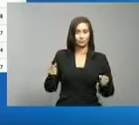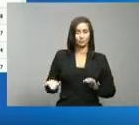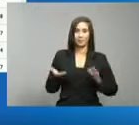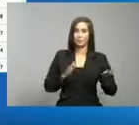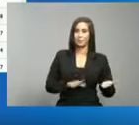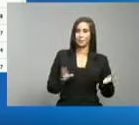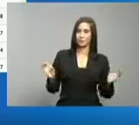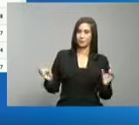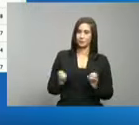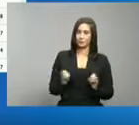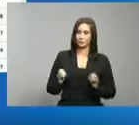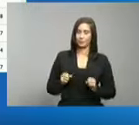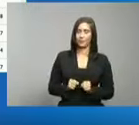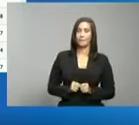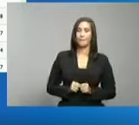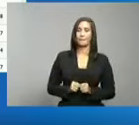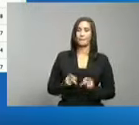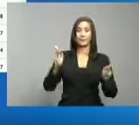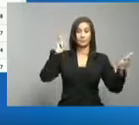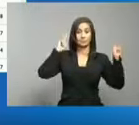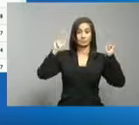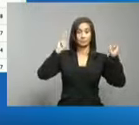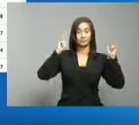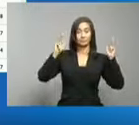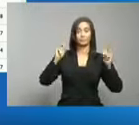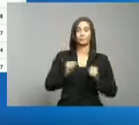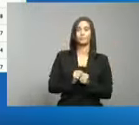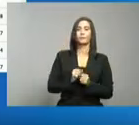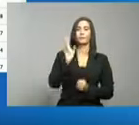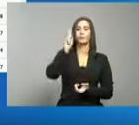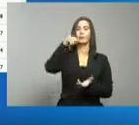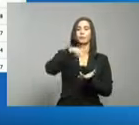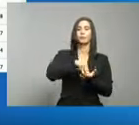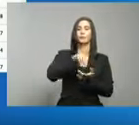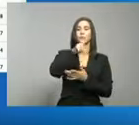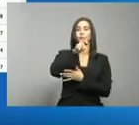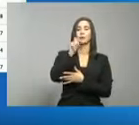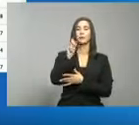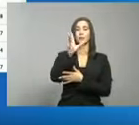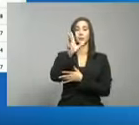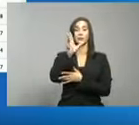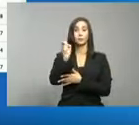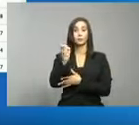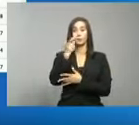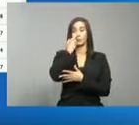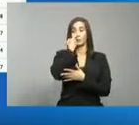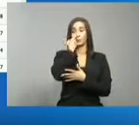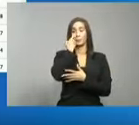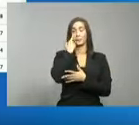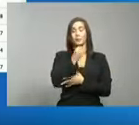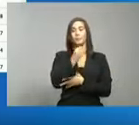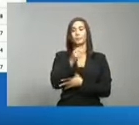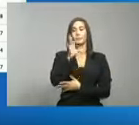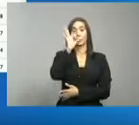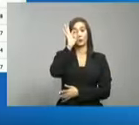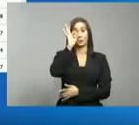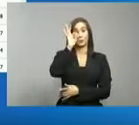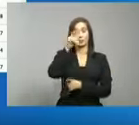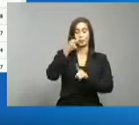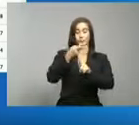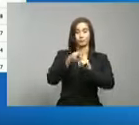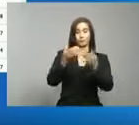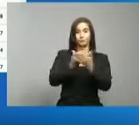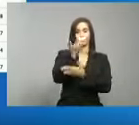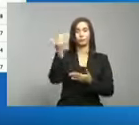fallecimientos. Puerto Plata, 2.130 pruebas realizadas, 2.130 casos nuevos,